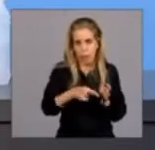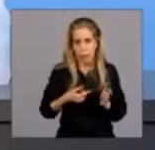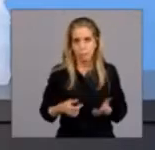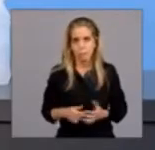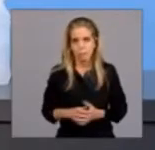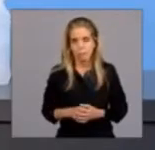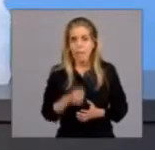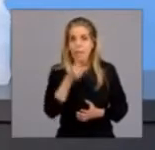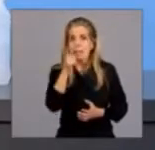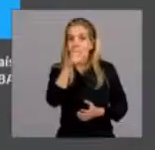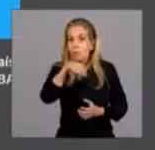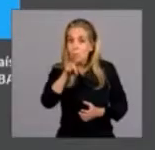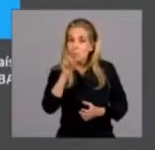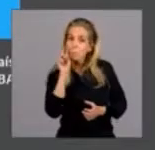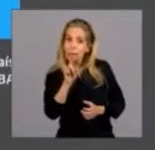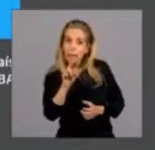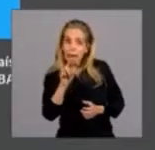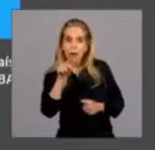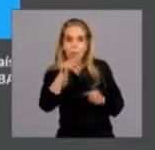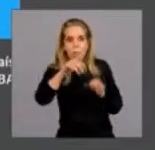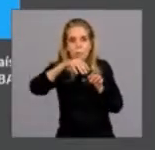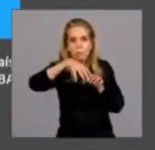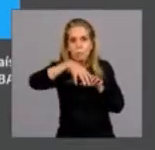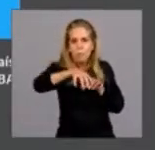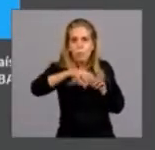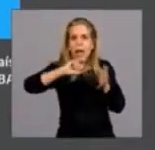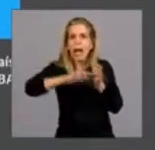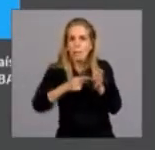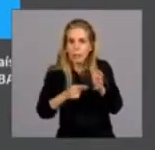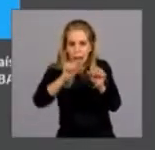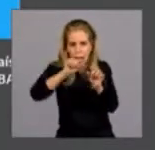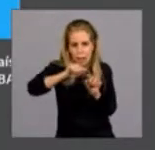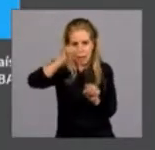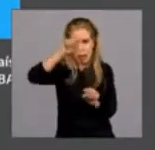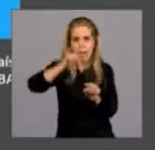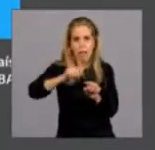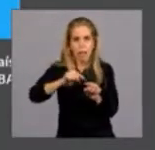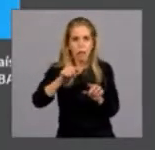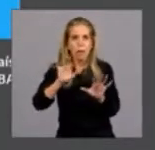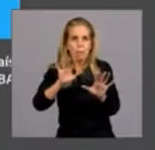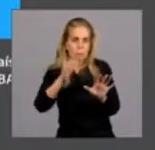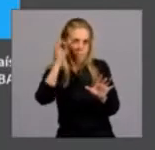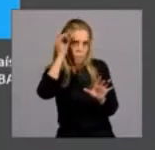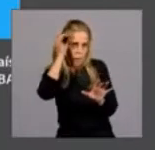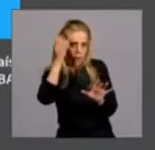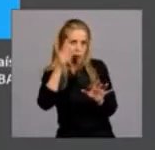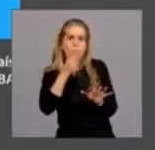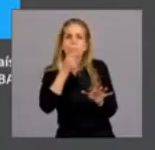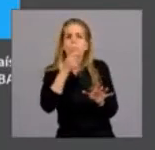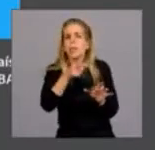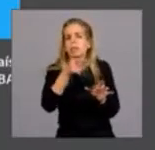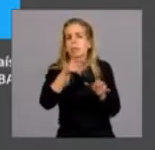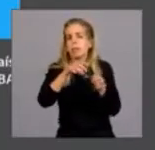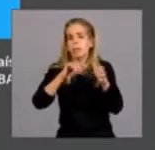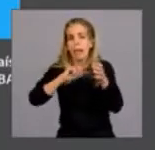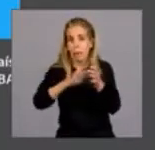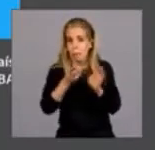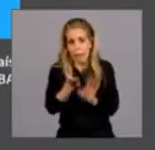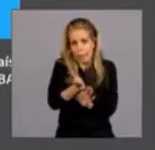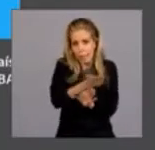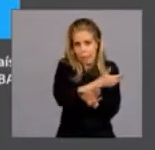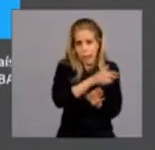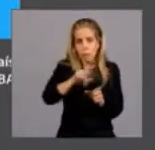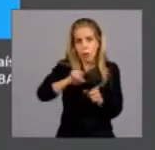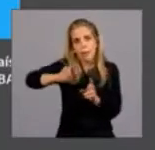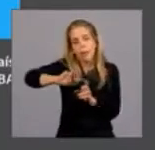Si ustedes miran el área metropolitana de Buenos Aires, hoy en día, si nosotros sacamos, perdón, al área metropolitana de Buenos Aires,